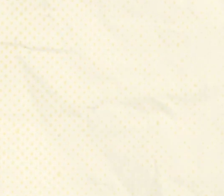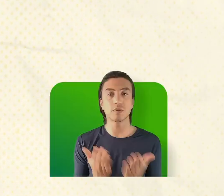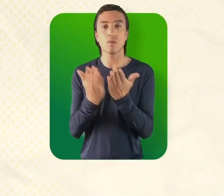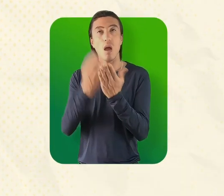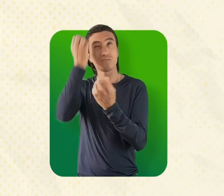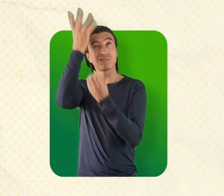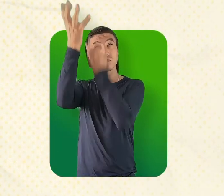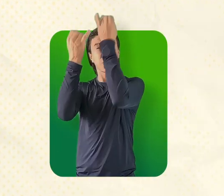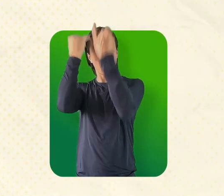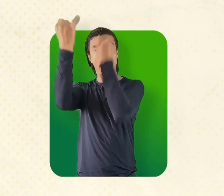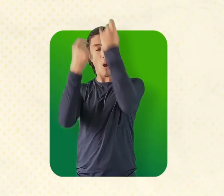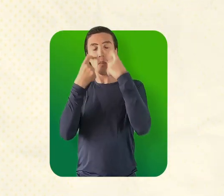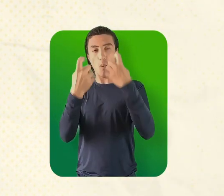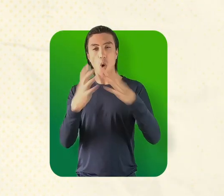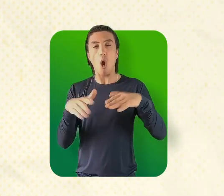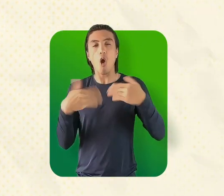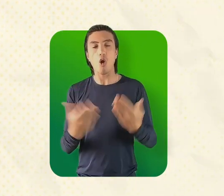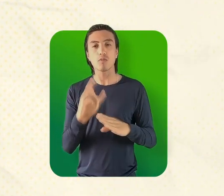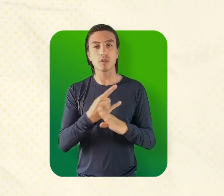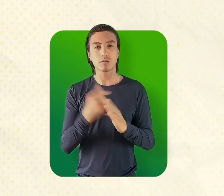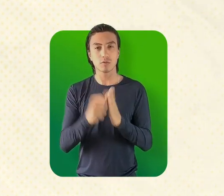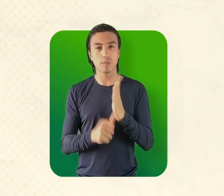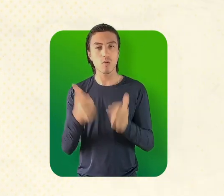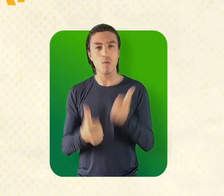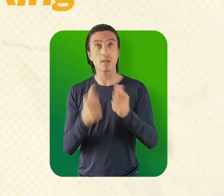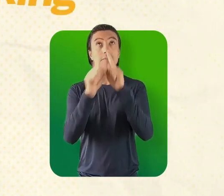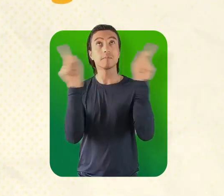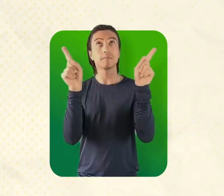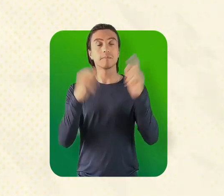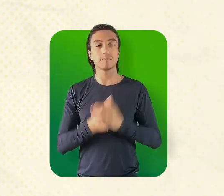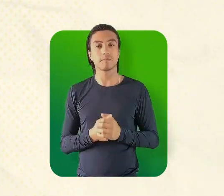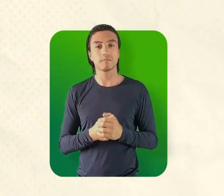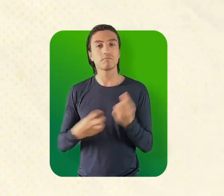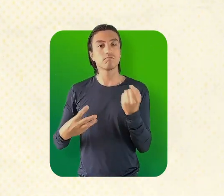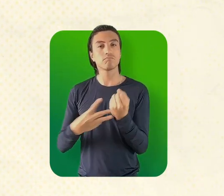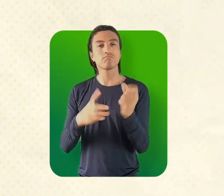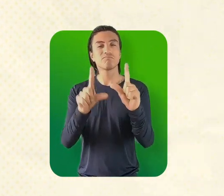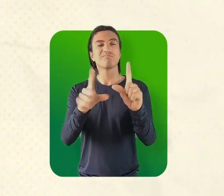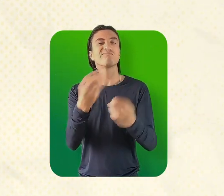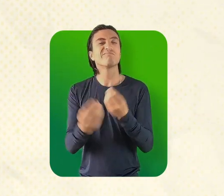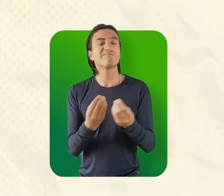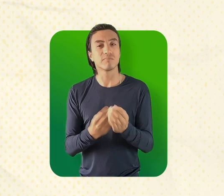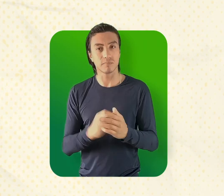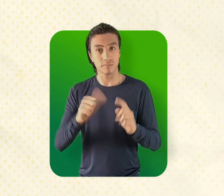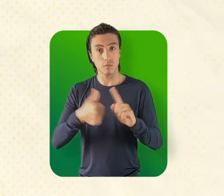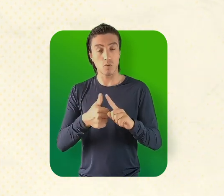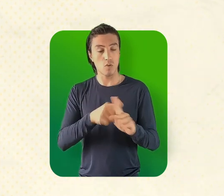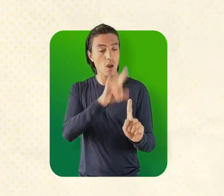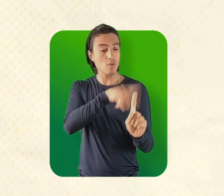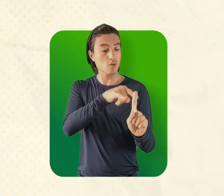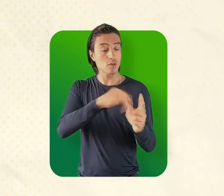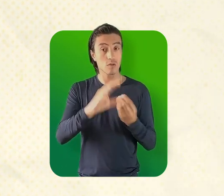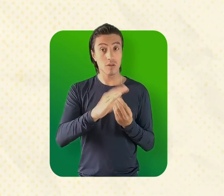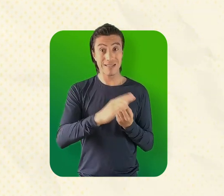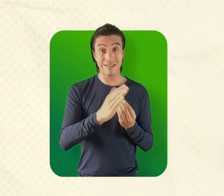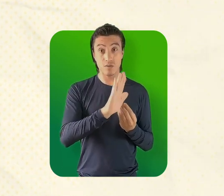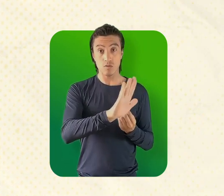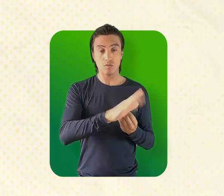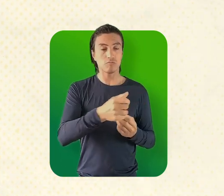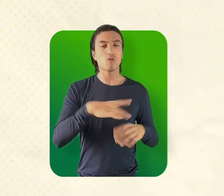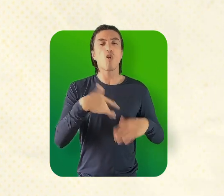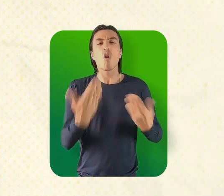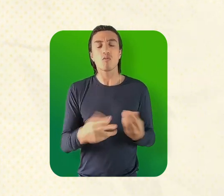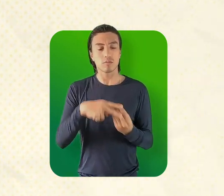Estudia generación de ideas innovadoras con Design Thinking y como egresado SENA, podrás caracterizar el usuario con base en